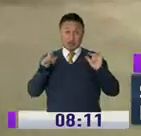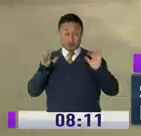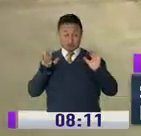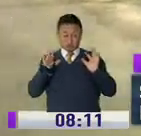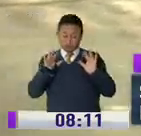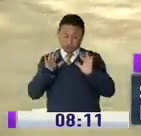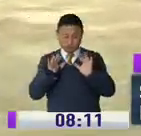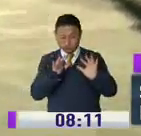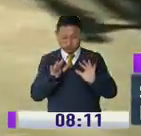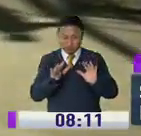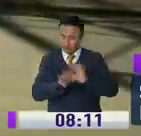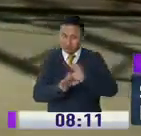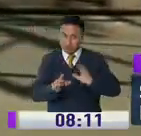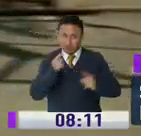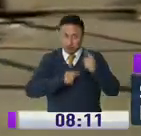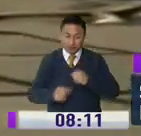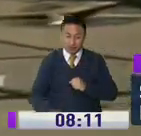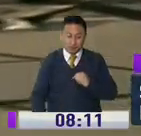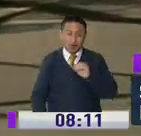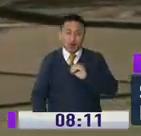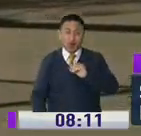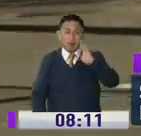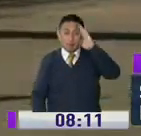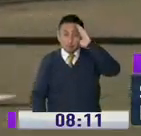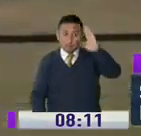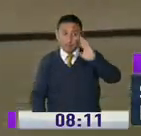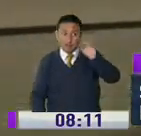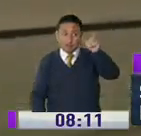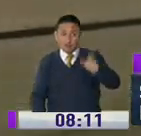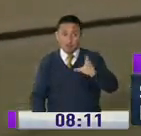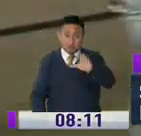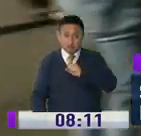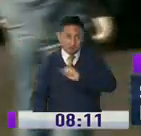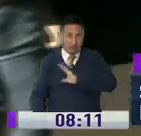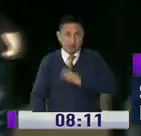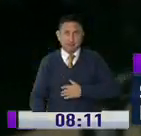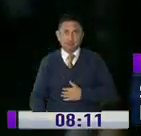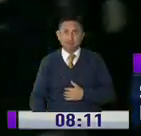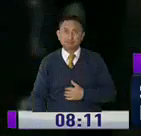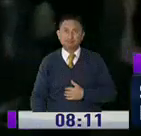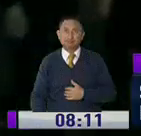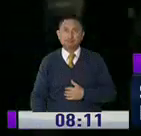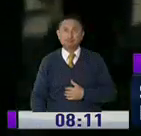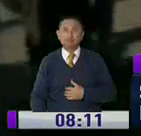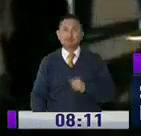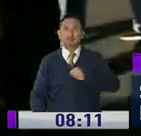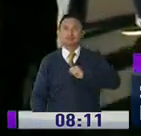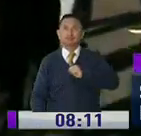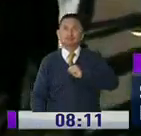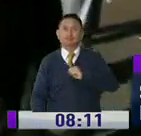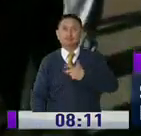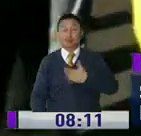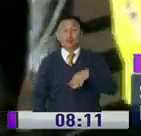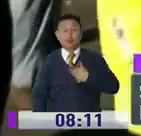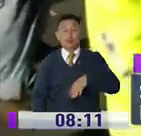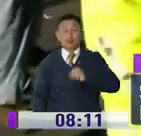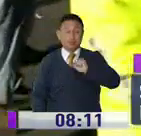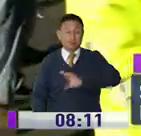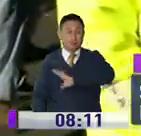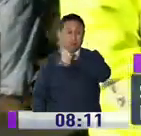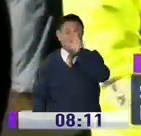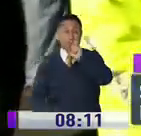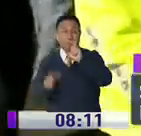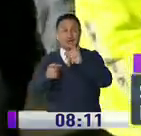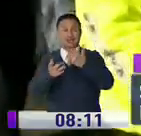humana que hubo en la mañana, tampoco de policías ni personas detenidas. Bueno, sí, hubo en la mañana, muchas personas trataron de